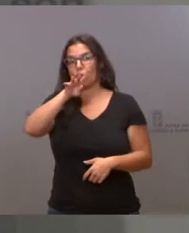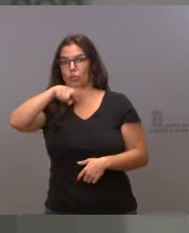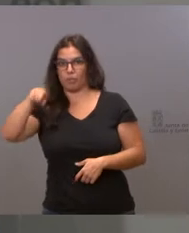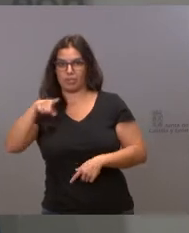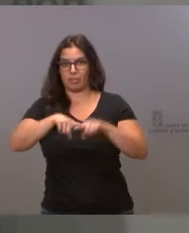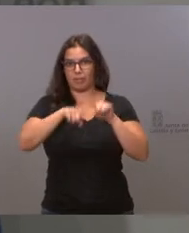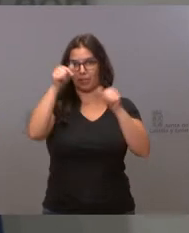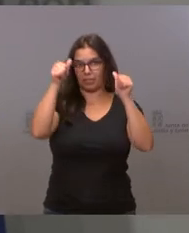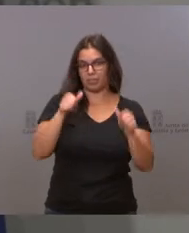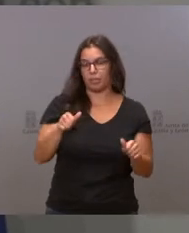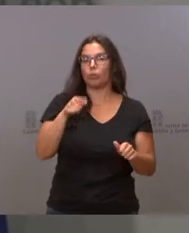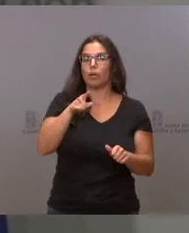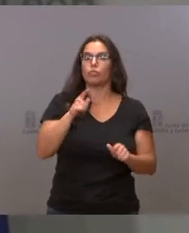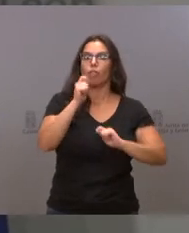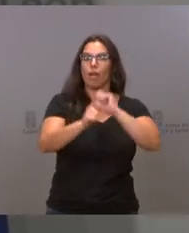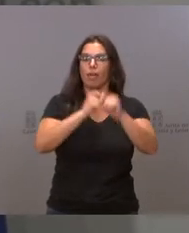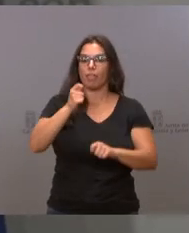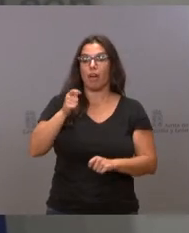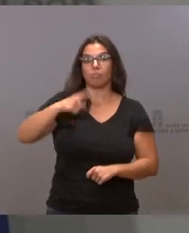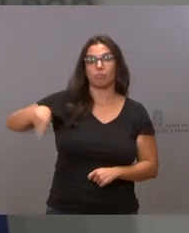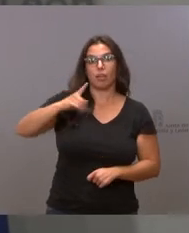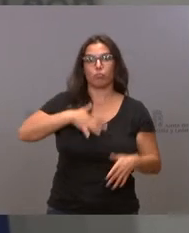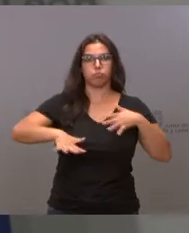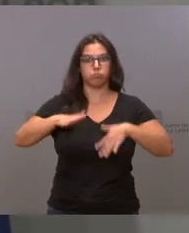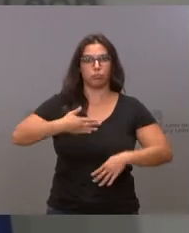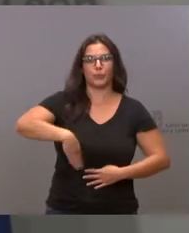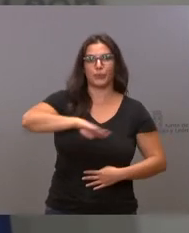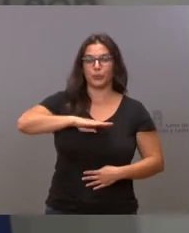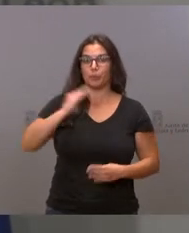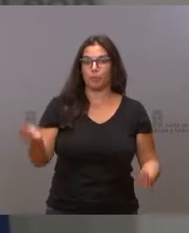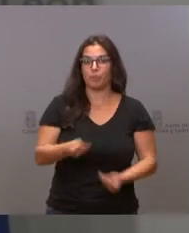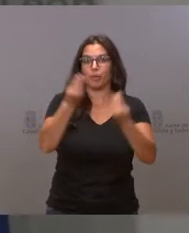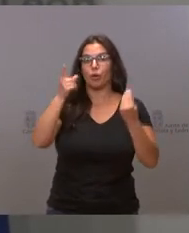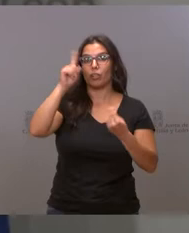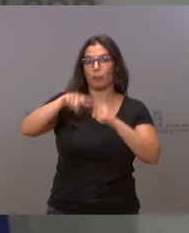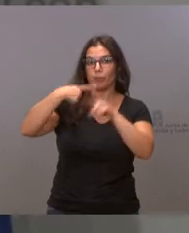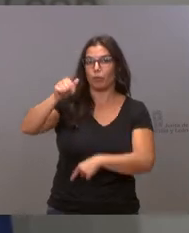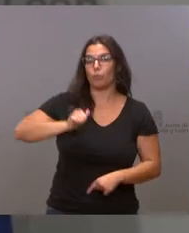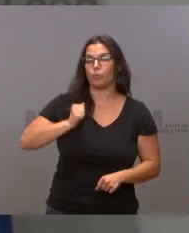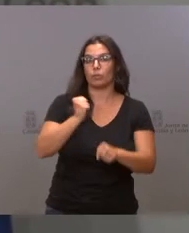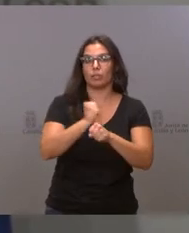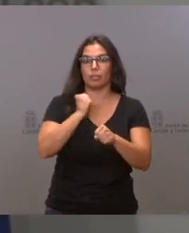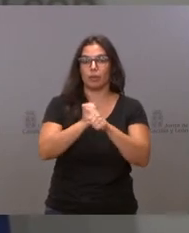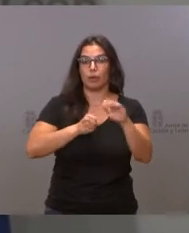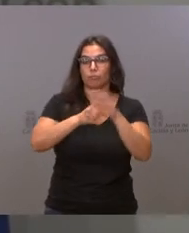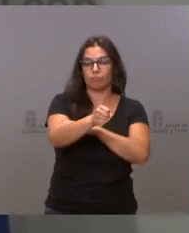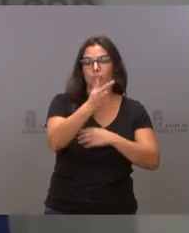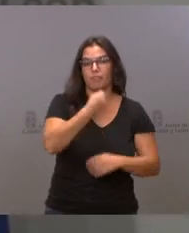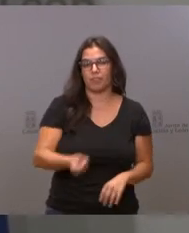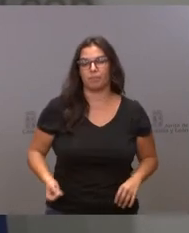empresa. Esto va a permitir mejorar la cualificación de nuestros jóvenes y mejorar sus oportunidades de empleabilidad.